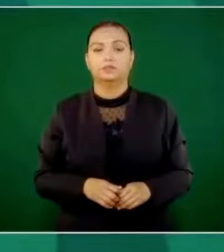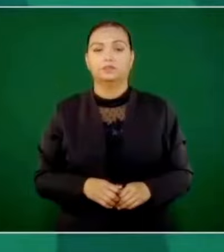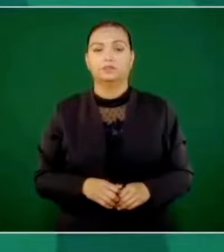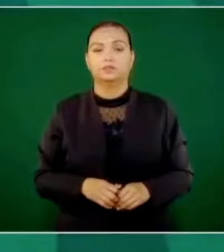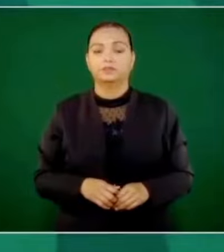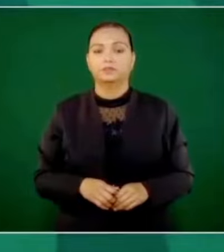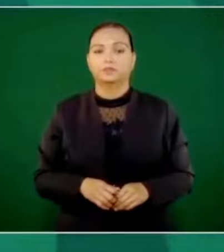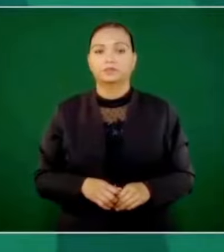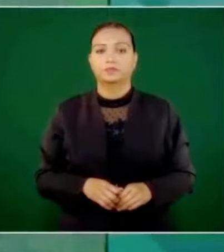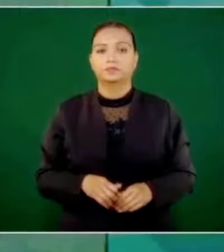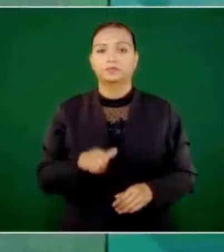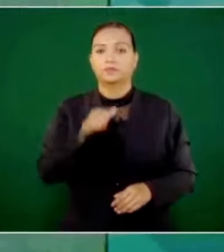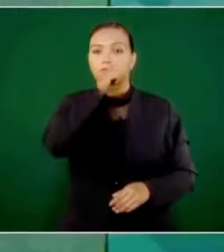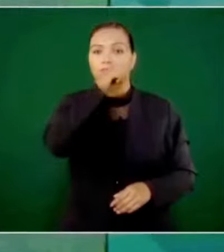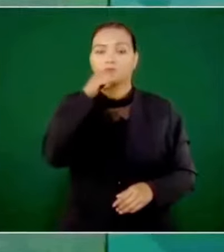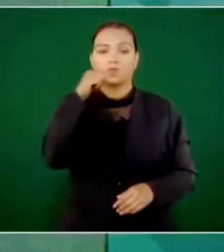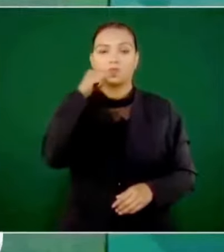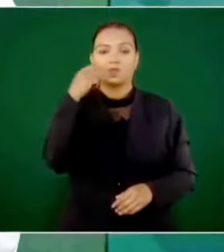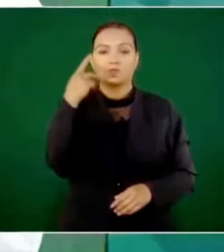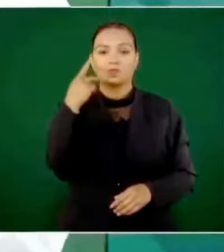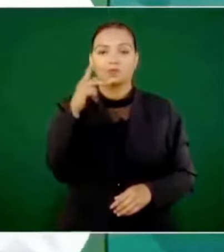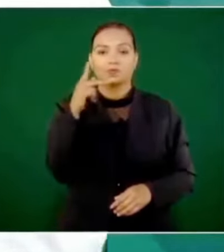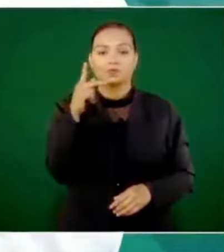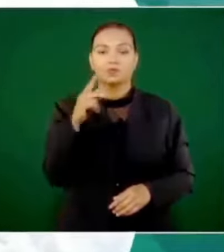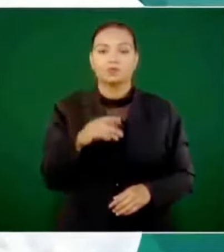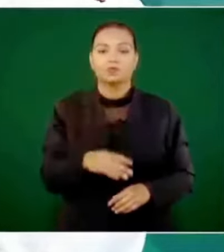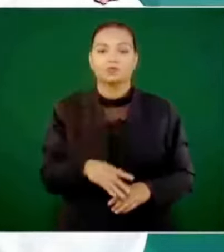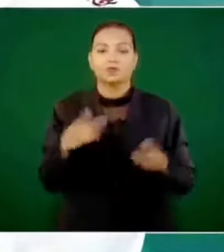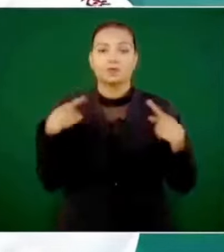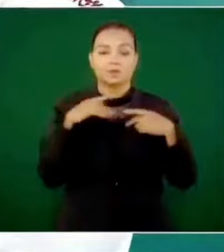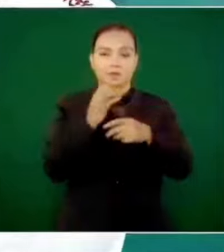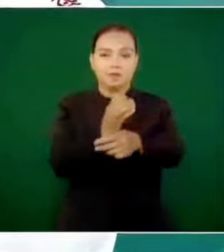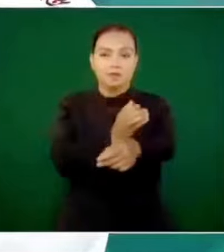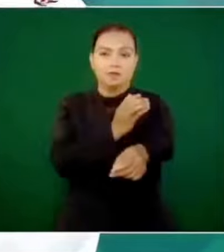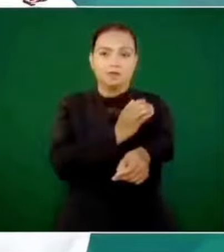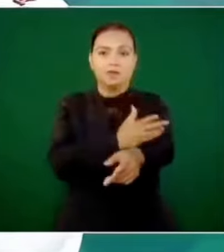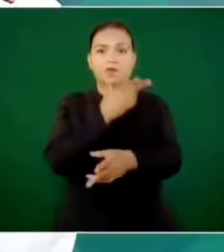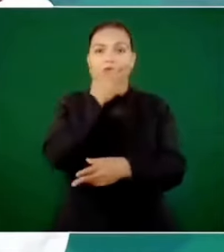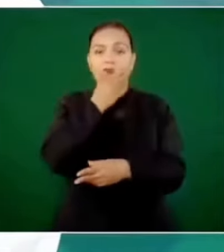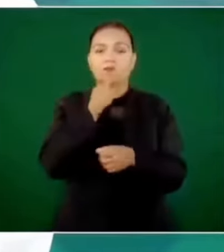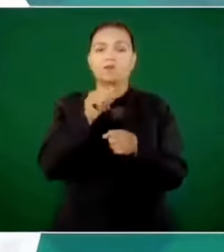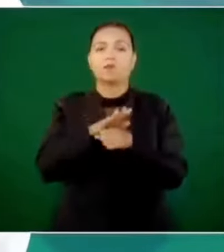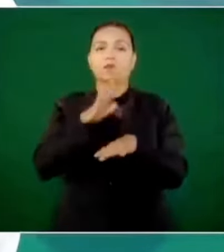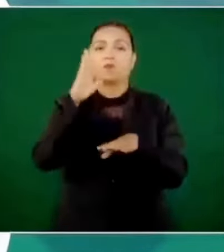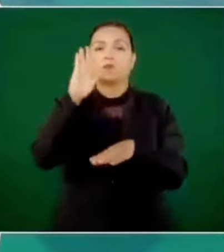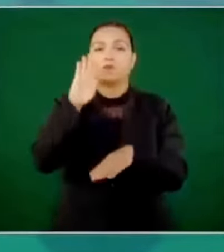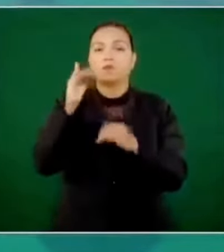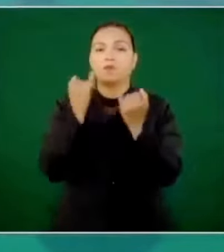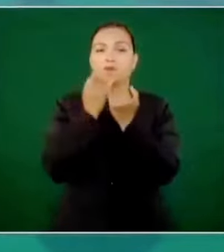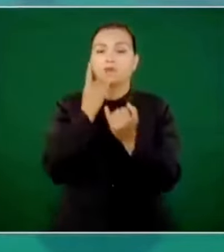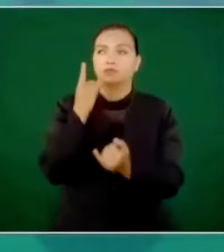Juárez y sus cercanos acompañantes, hombres que parecían gigantes,